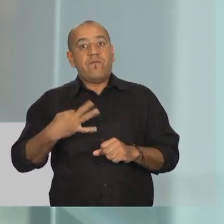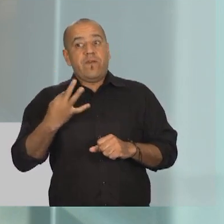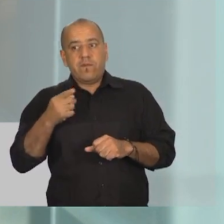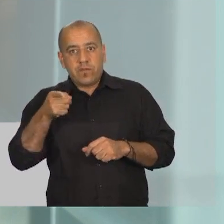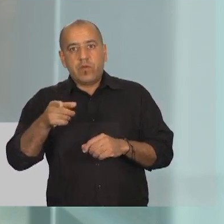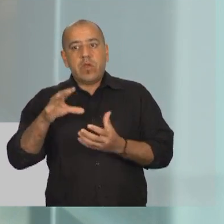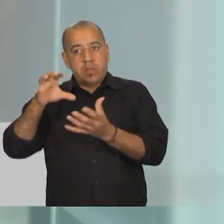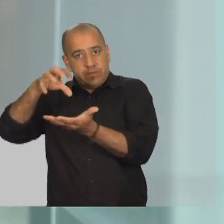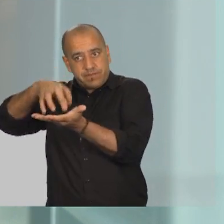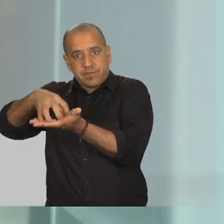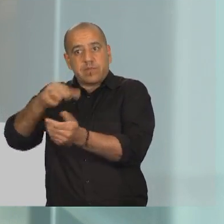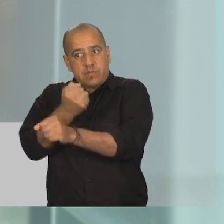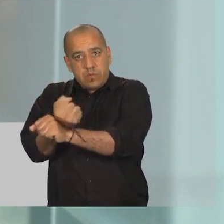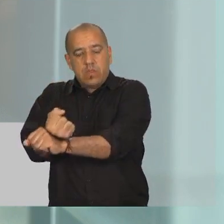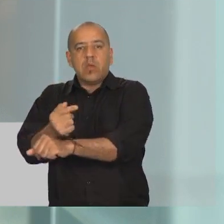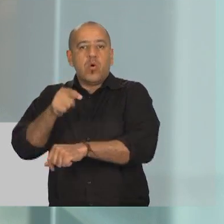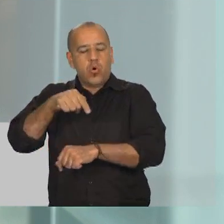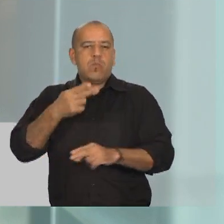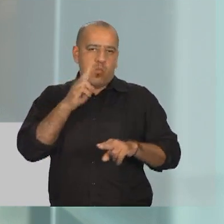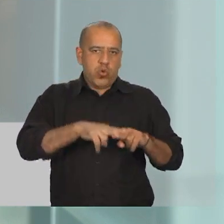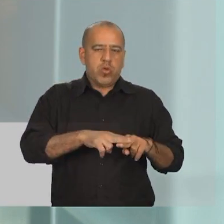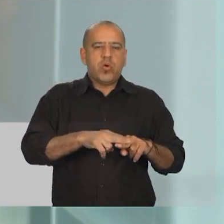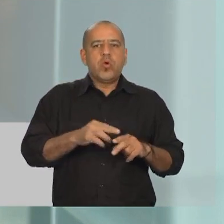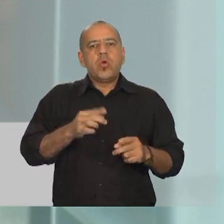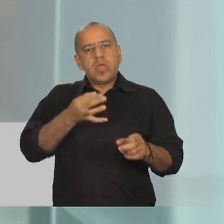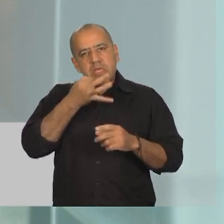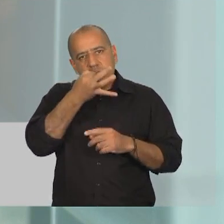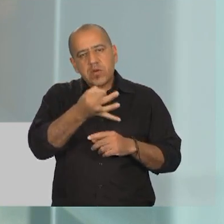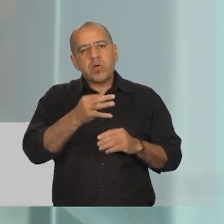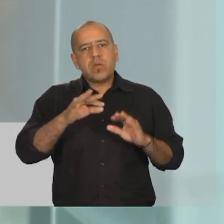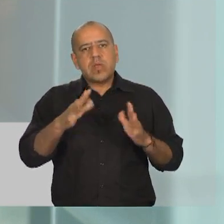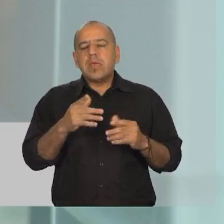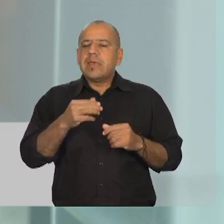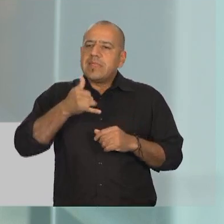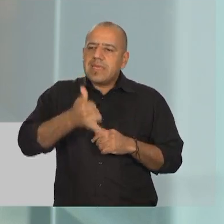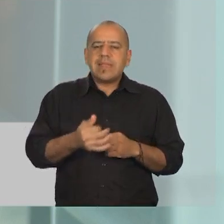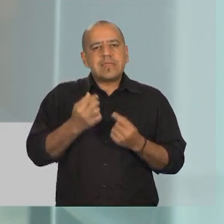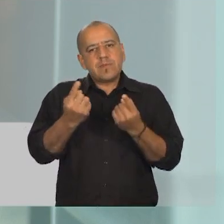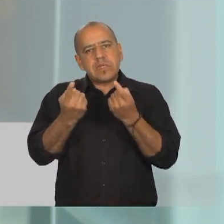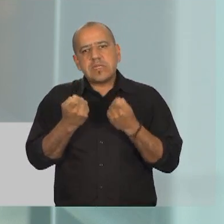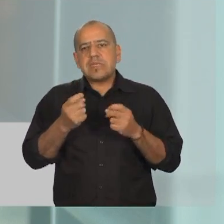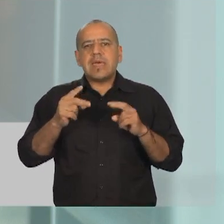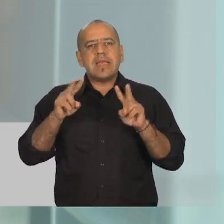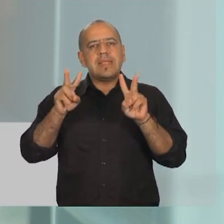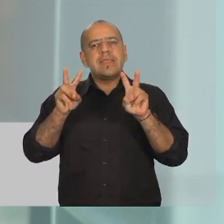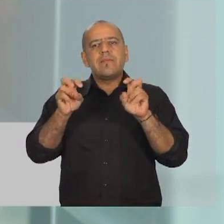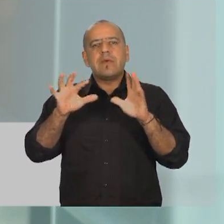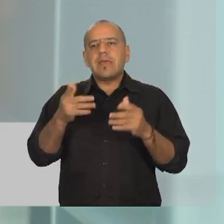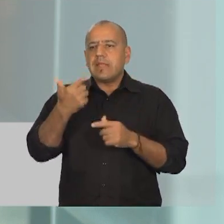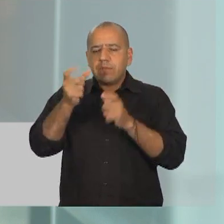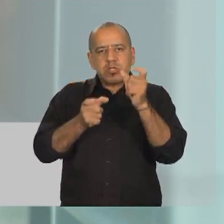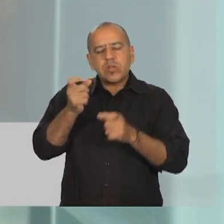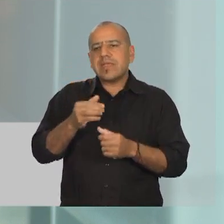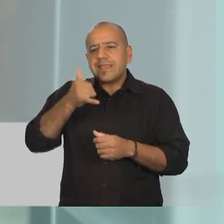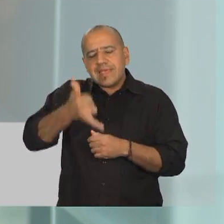y también residente en Uruguay, hoy fallecido, requiere la participación activa, reflexiva y responsable de